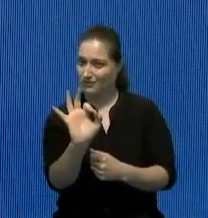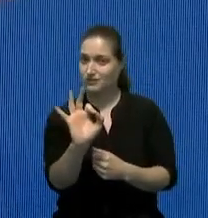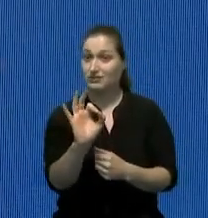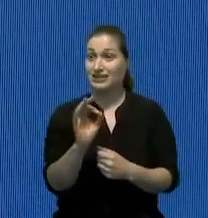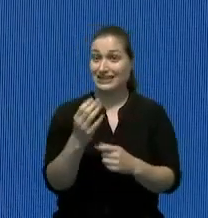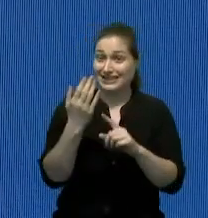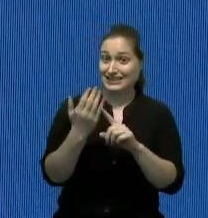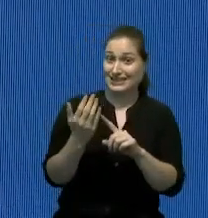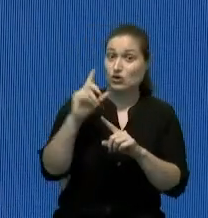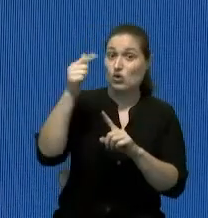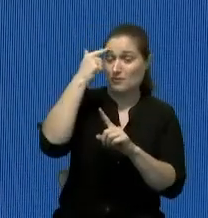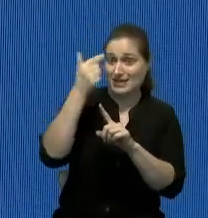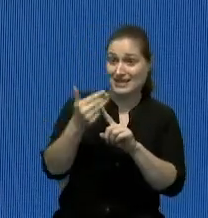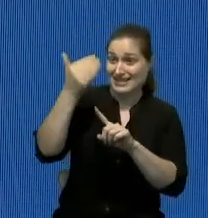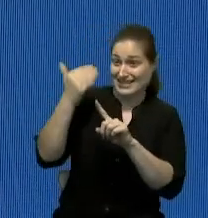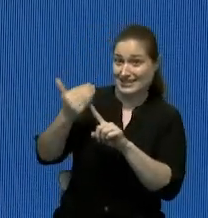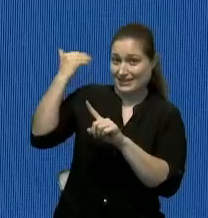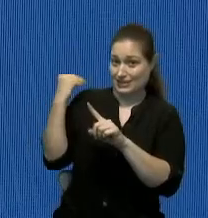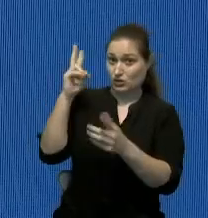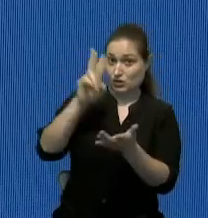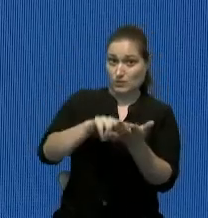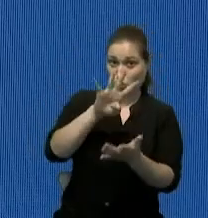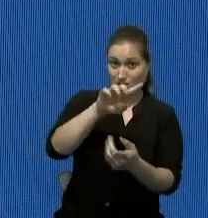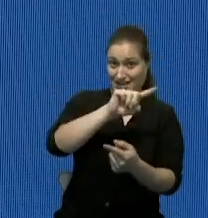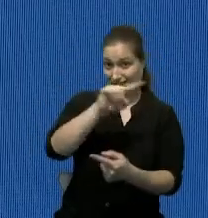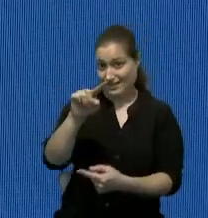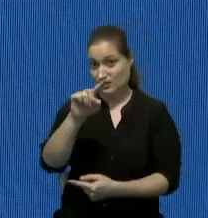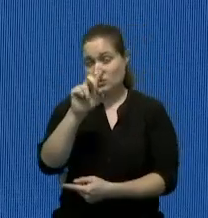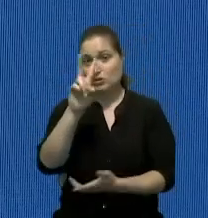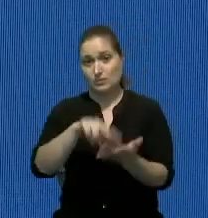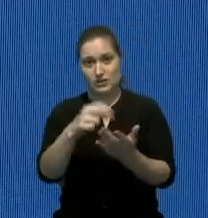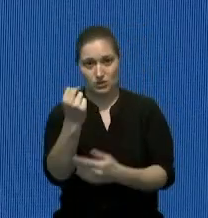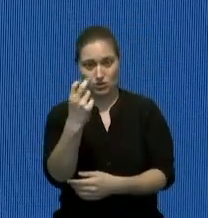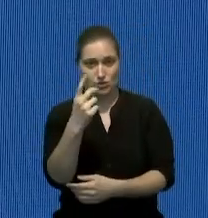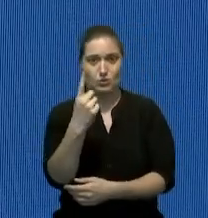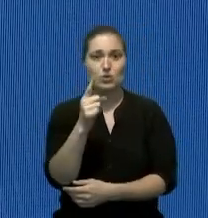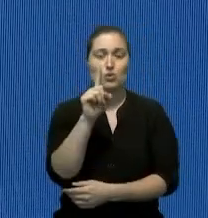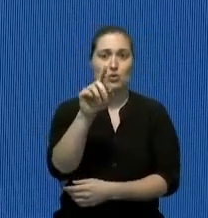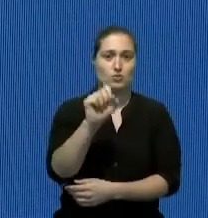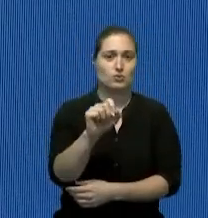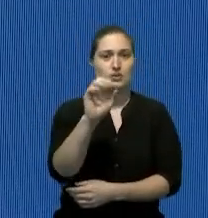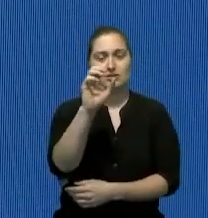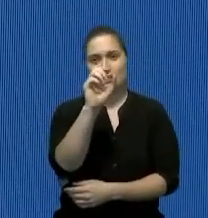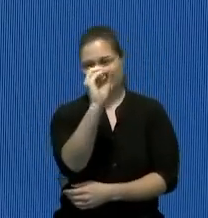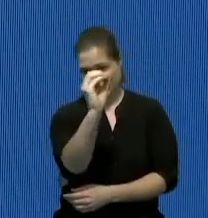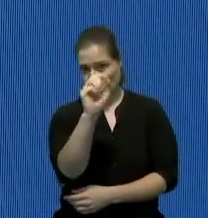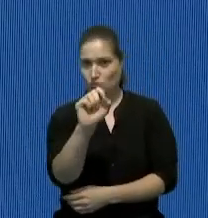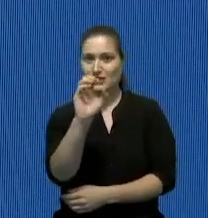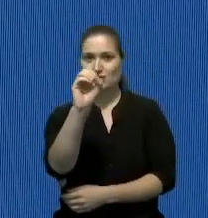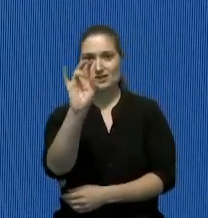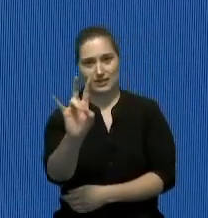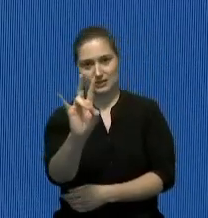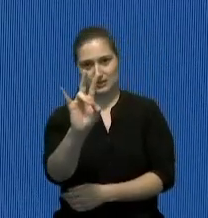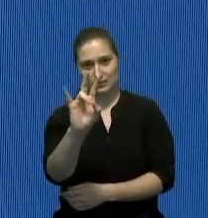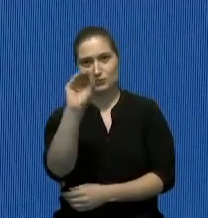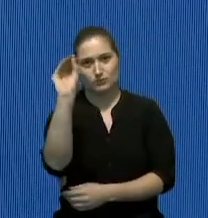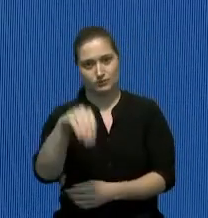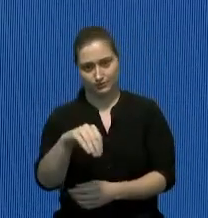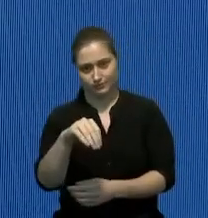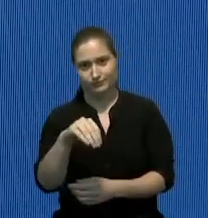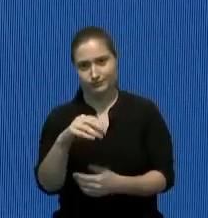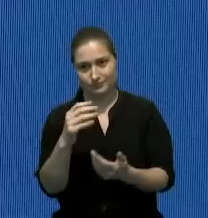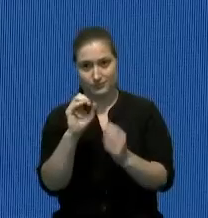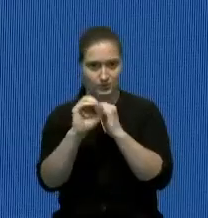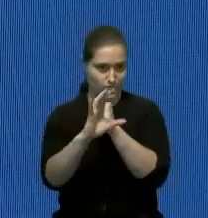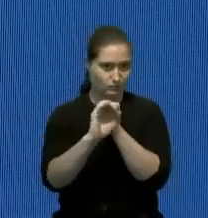anterior a ese del 2004 al 2012 era 1.07% de la publicidad por lo tanto es